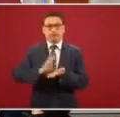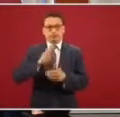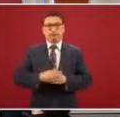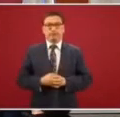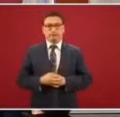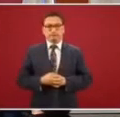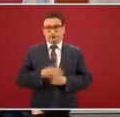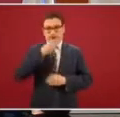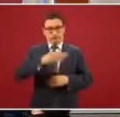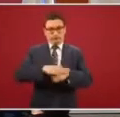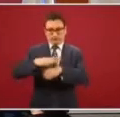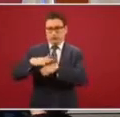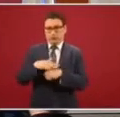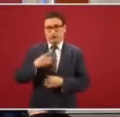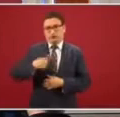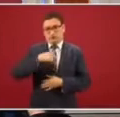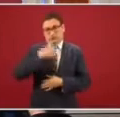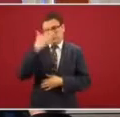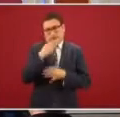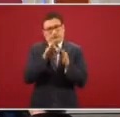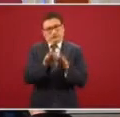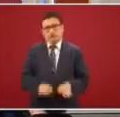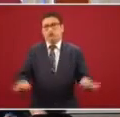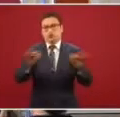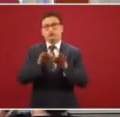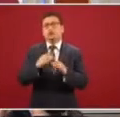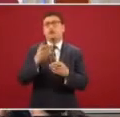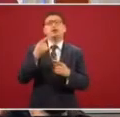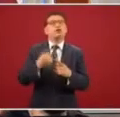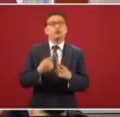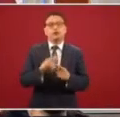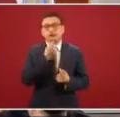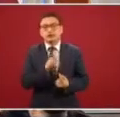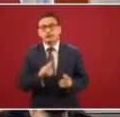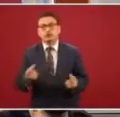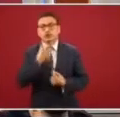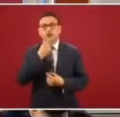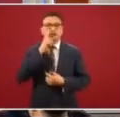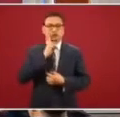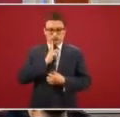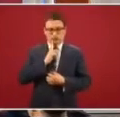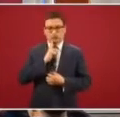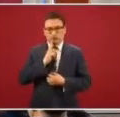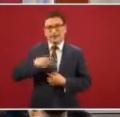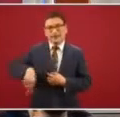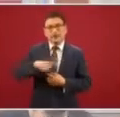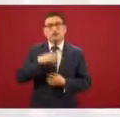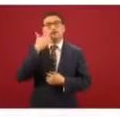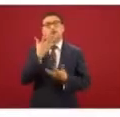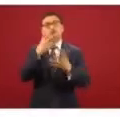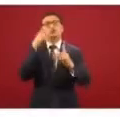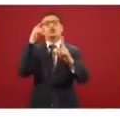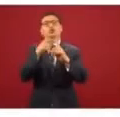informado, para nosotros la prioridad son los niños y las niñas, la meta es llegar a un millón